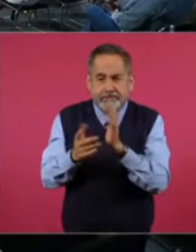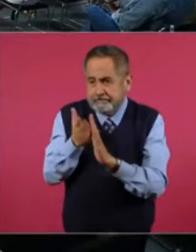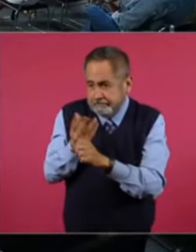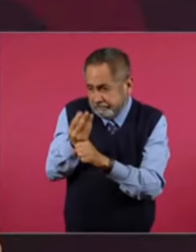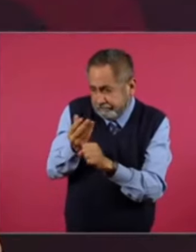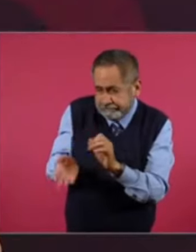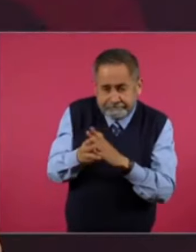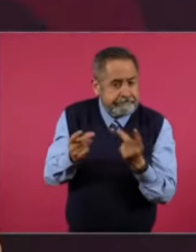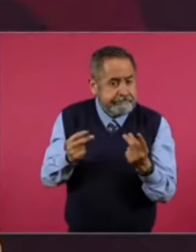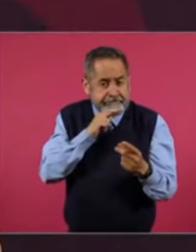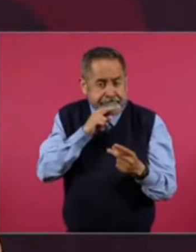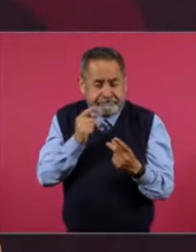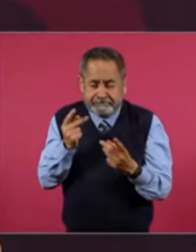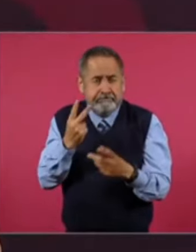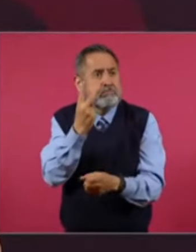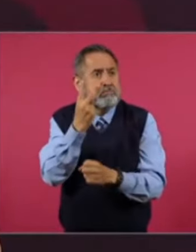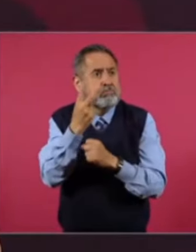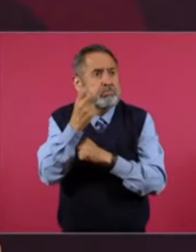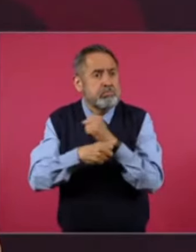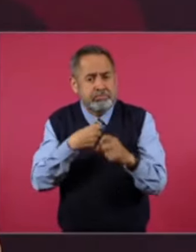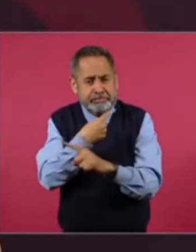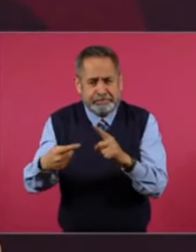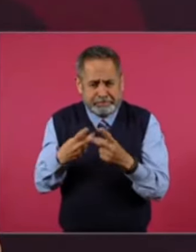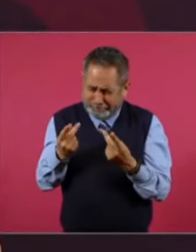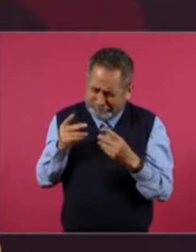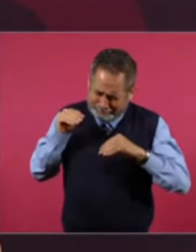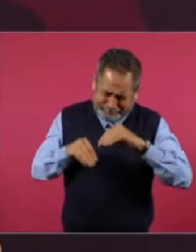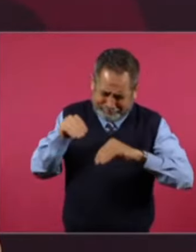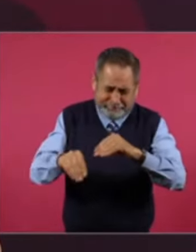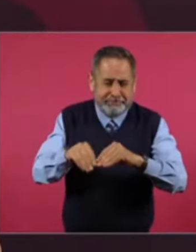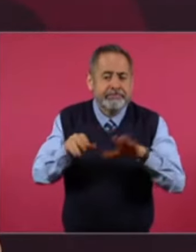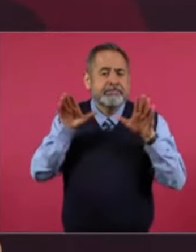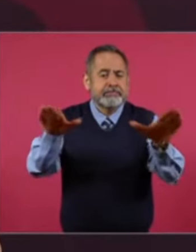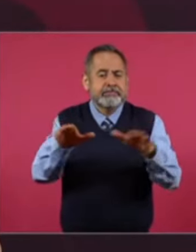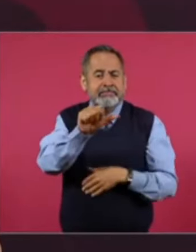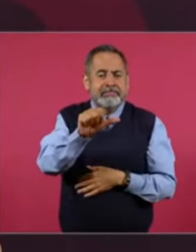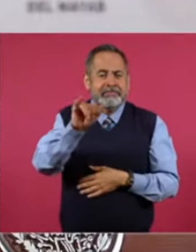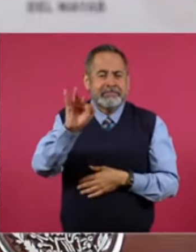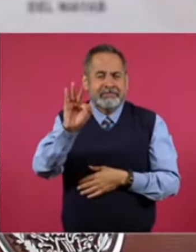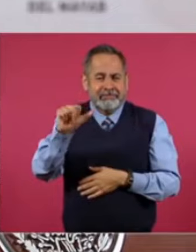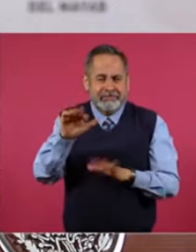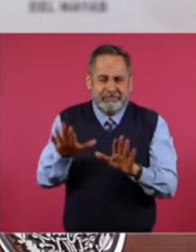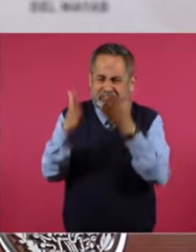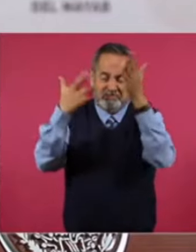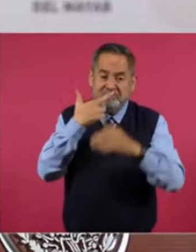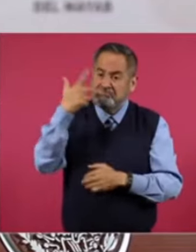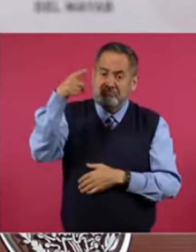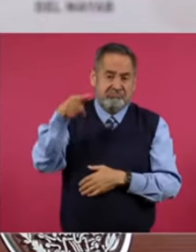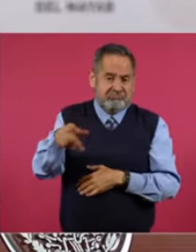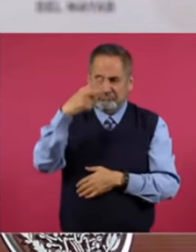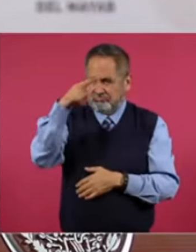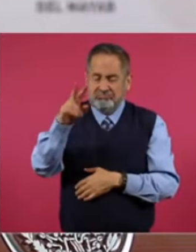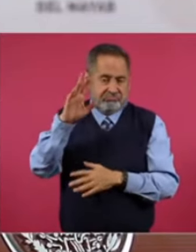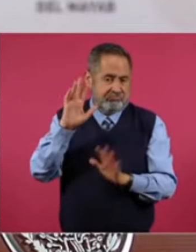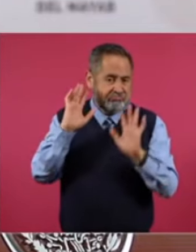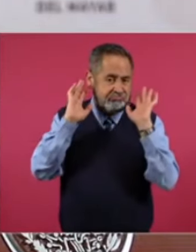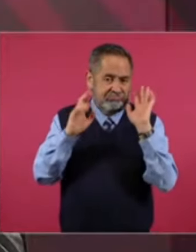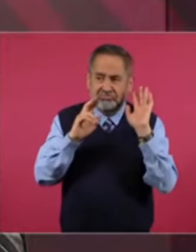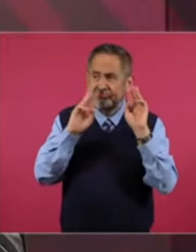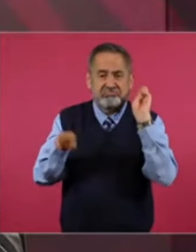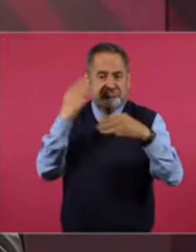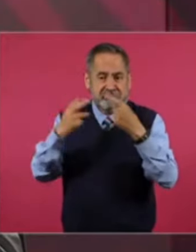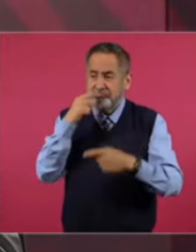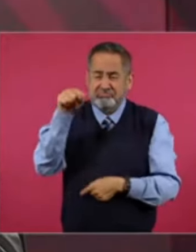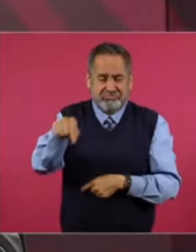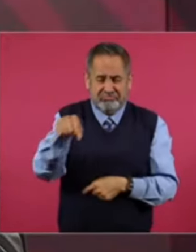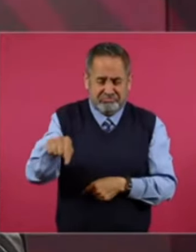En muy poco tiempo. Dos años y medio. El aeropuerto Felipe Ángeles. es uno de los mejores aeropuertos. De México. Y de los mejores aeropuertos